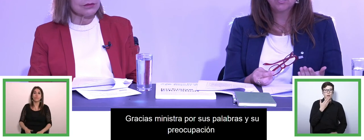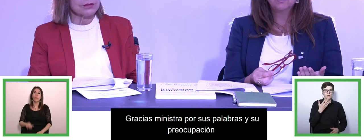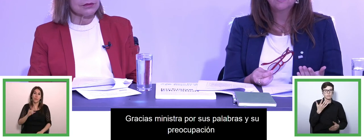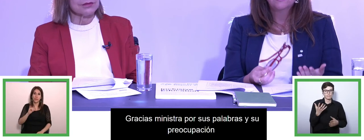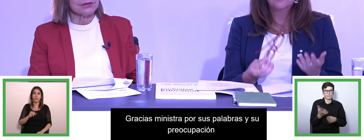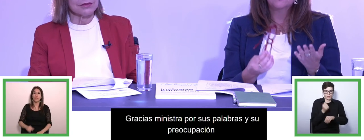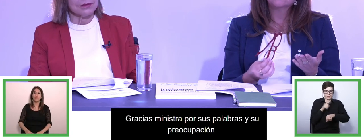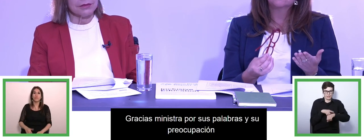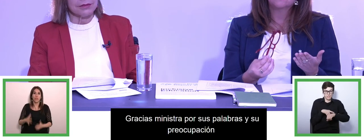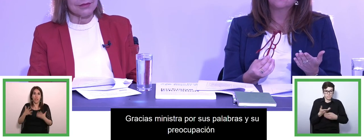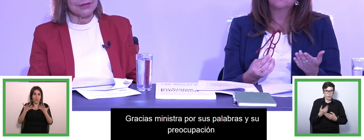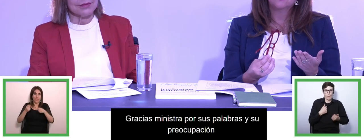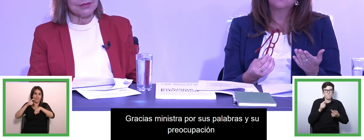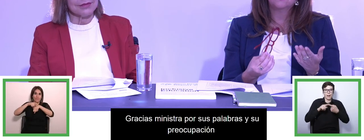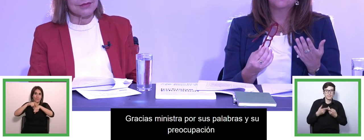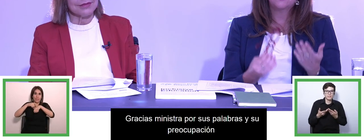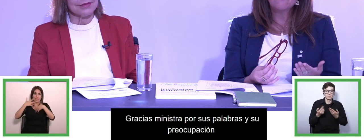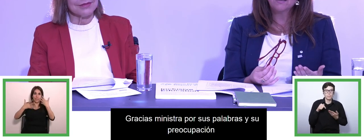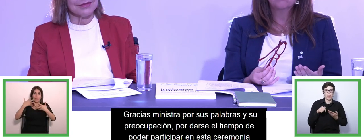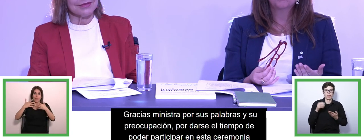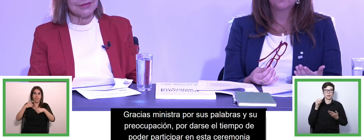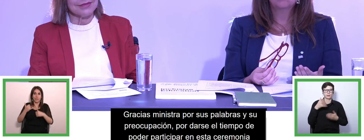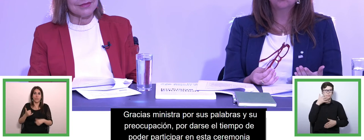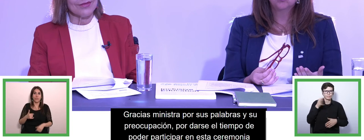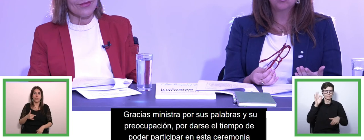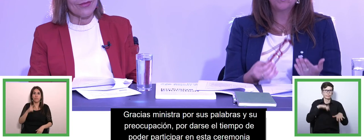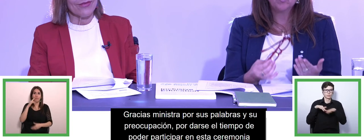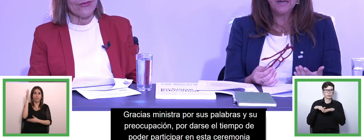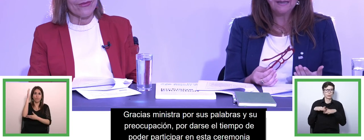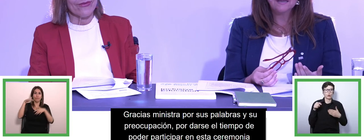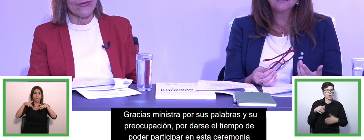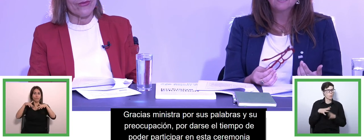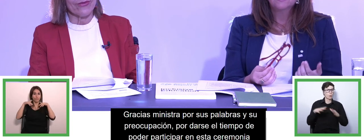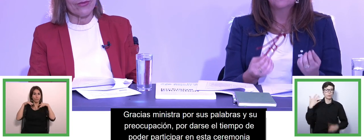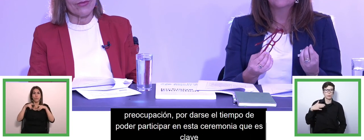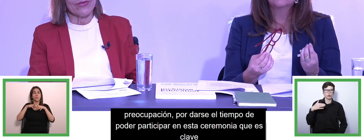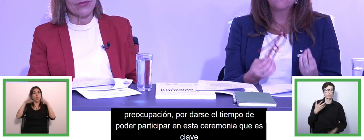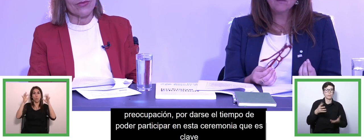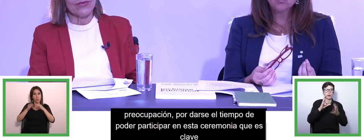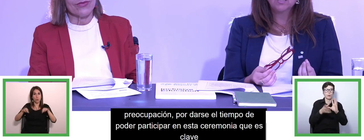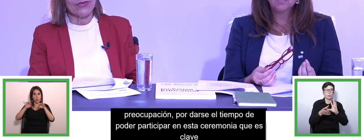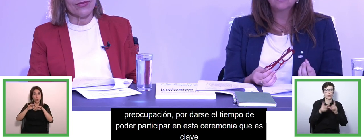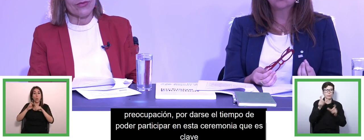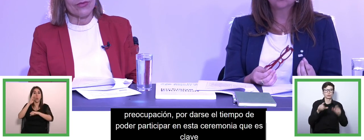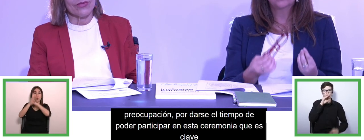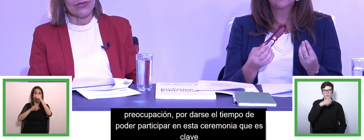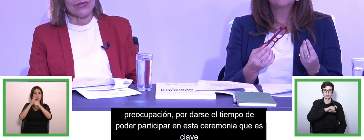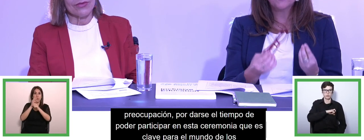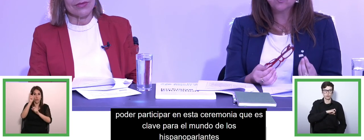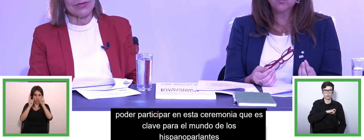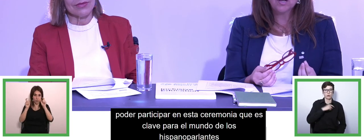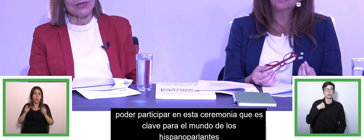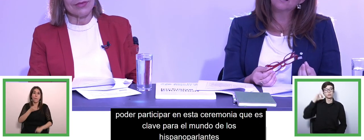ceremonia que es es clave para el mundo de los hispanoparlantes sabemos que es un